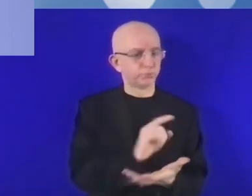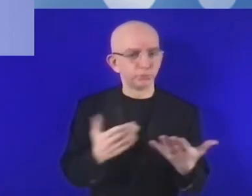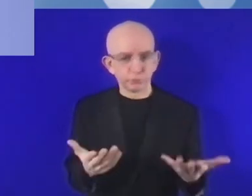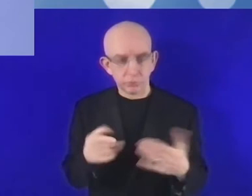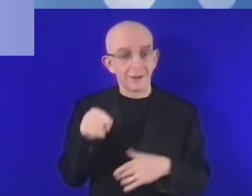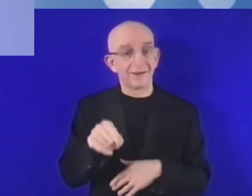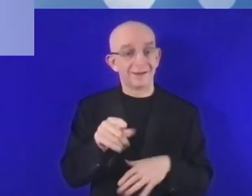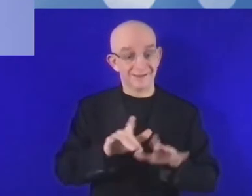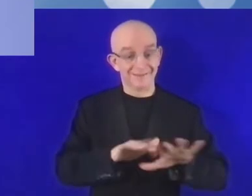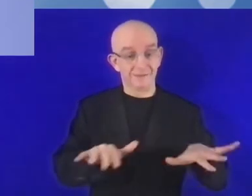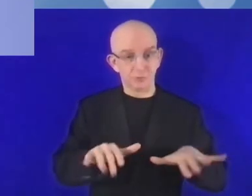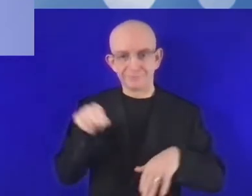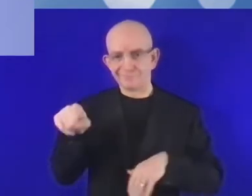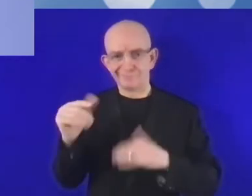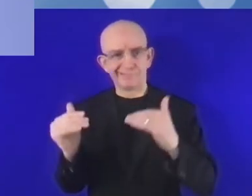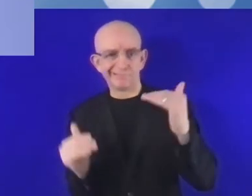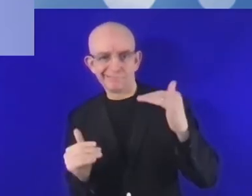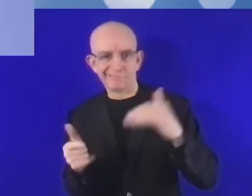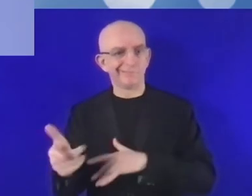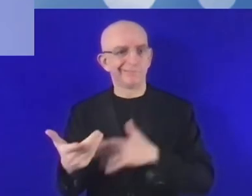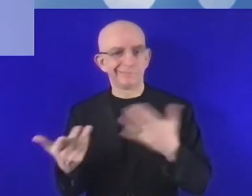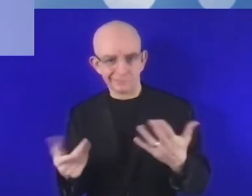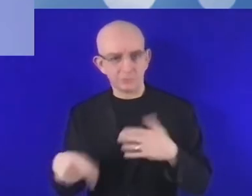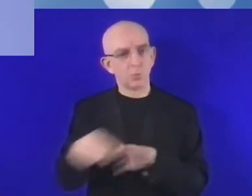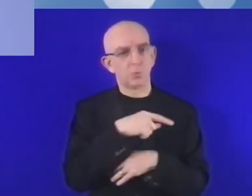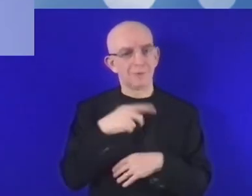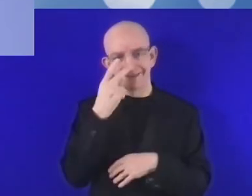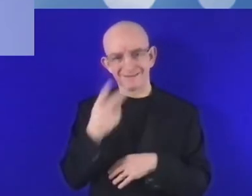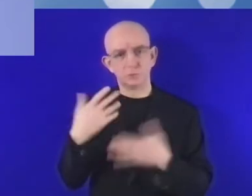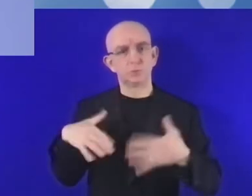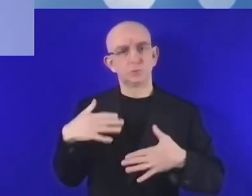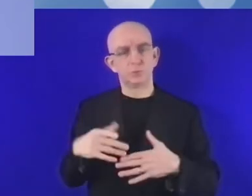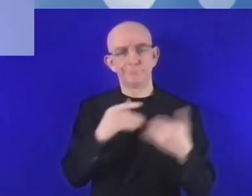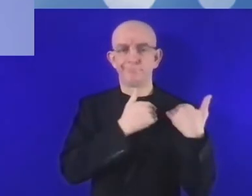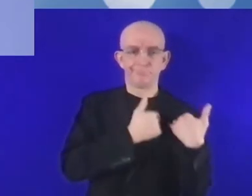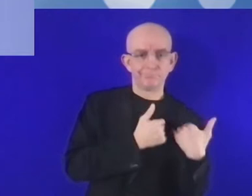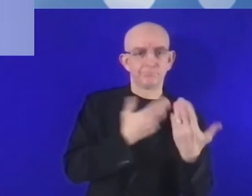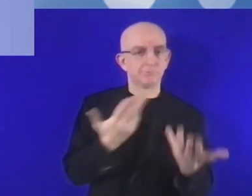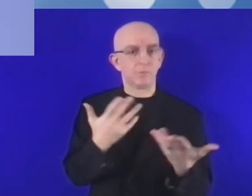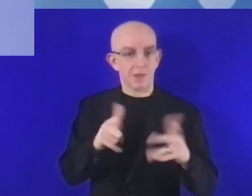realizan su actividad también en otras partes del mundo. Hablando de esta brecha digital,